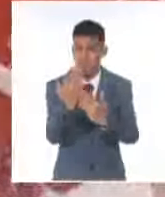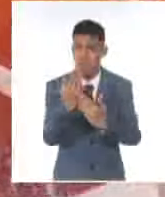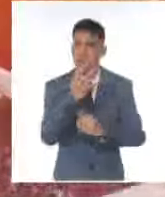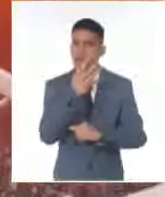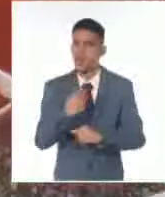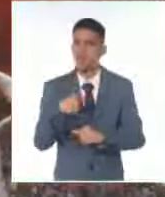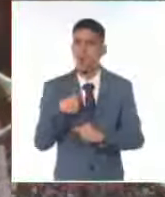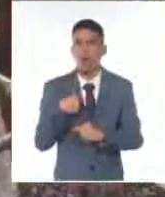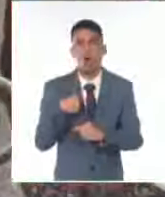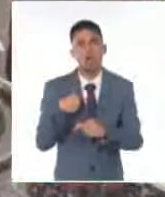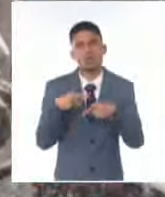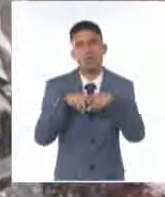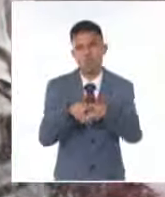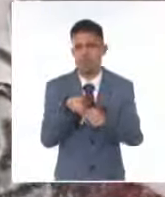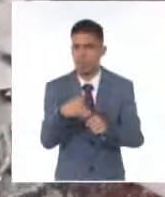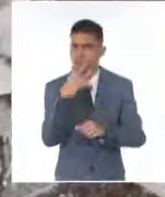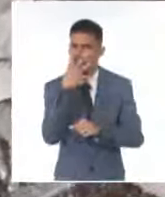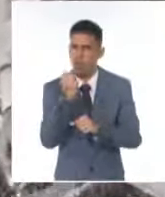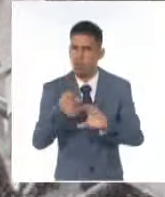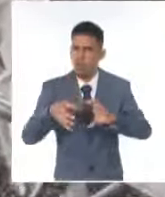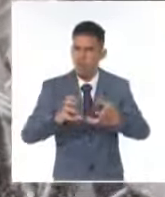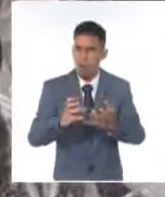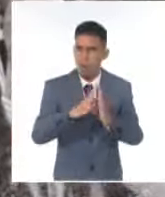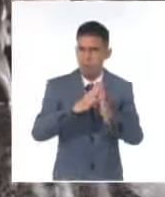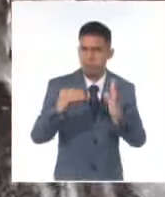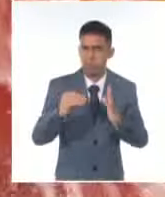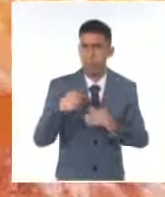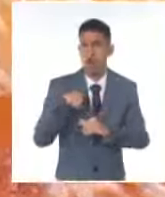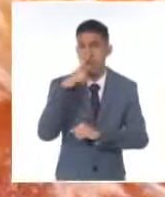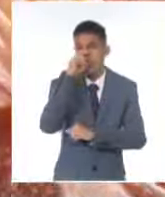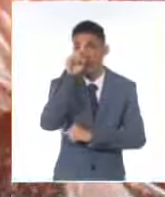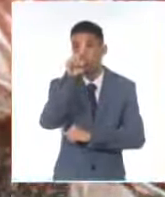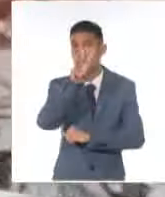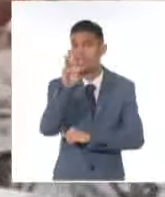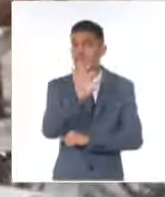seguí a usted, tenía 13 años y nunca he dejado de estar a la OCDE.